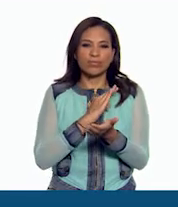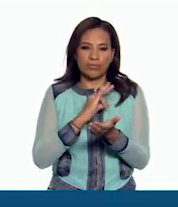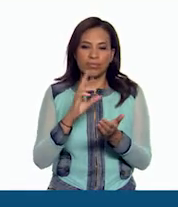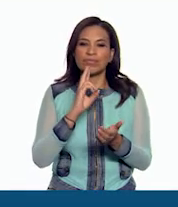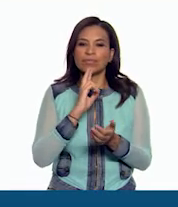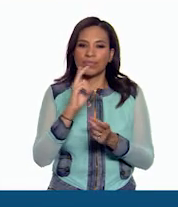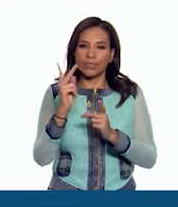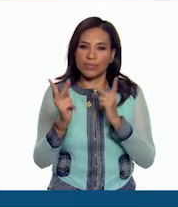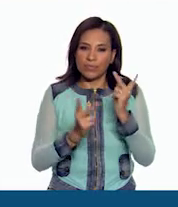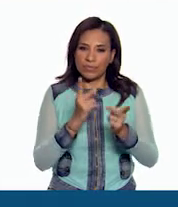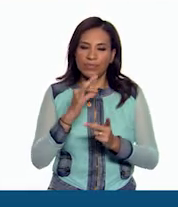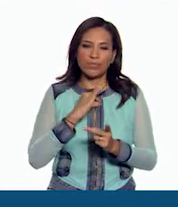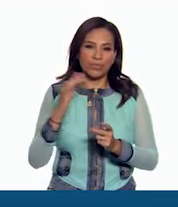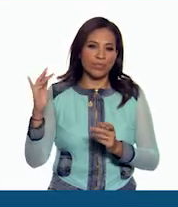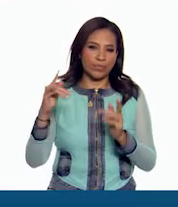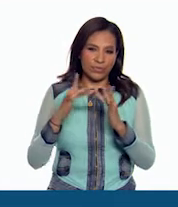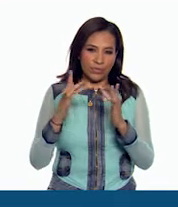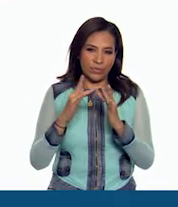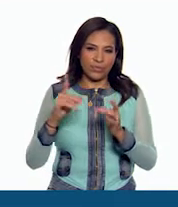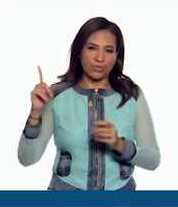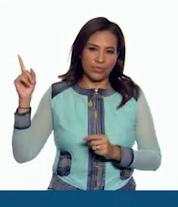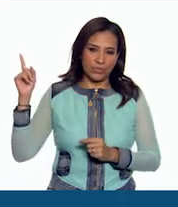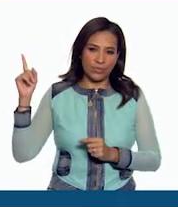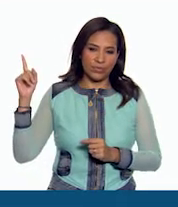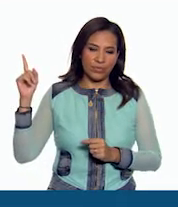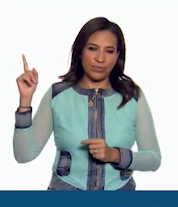para responder las preguntas contáctanos